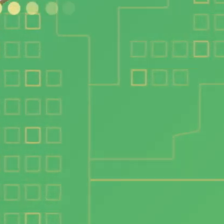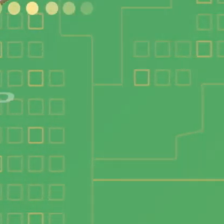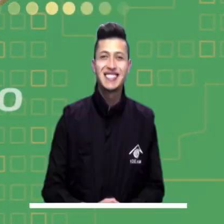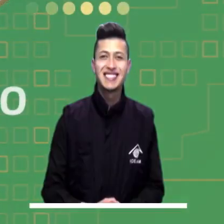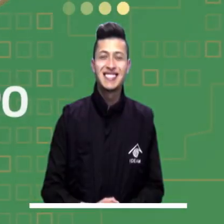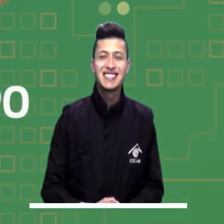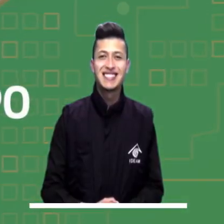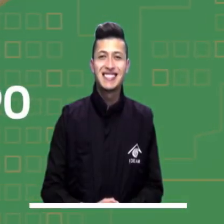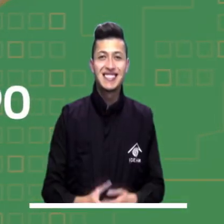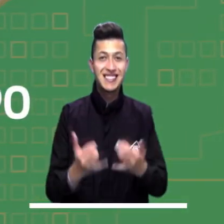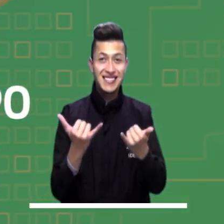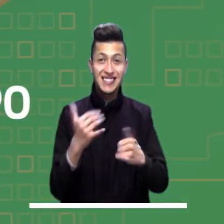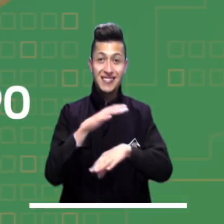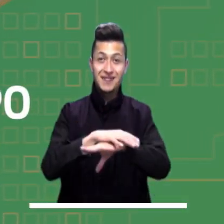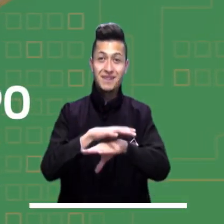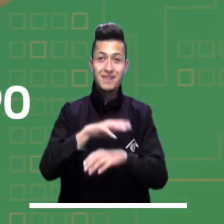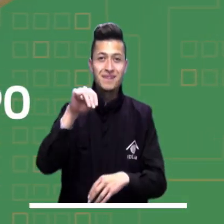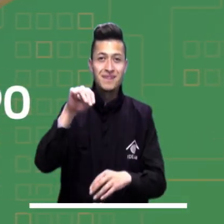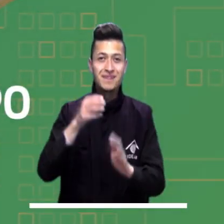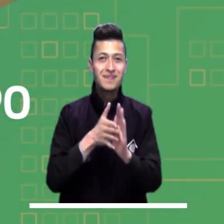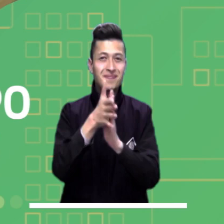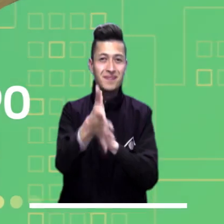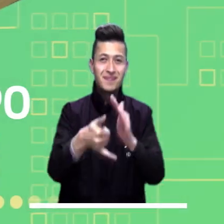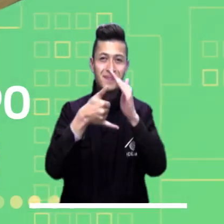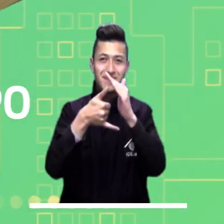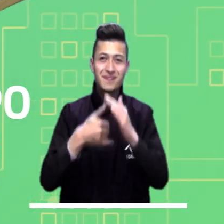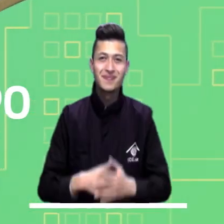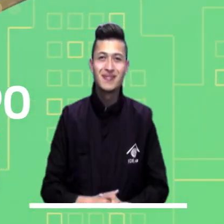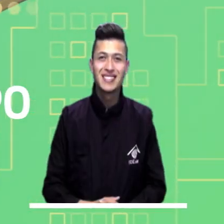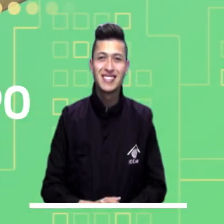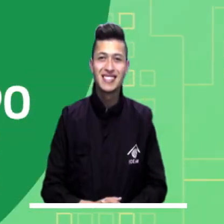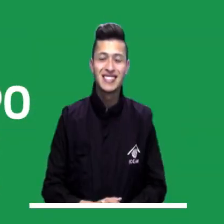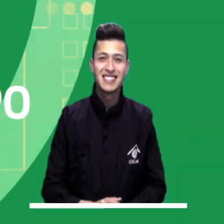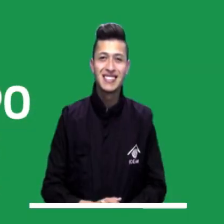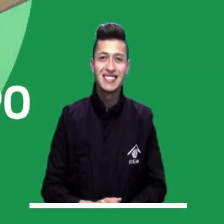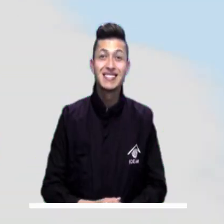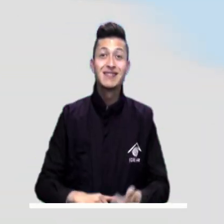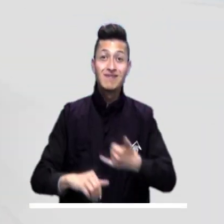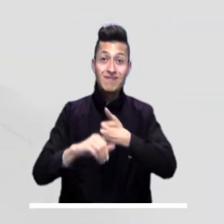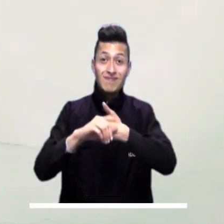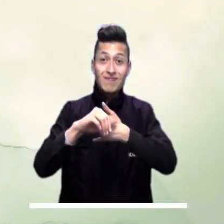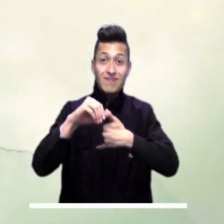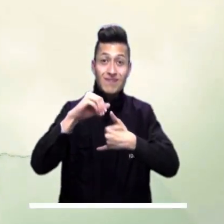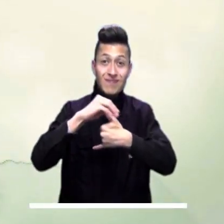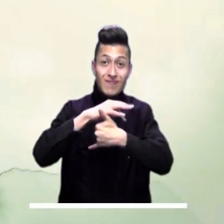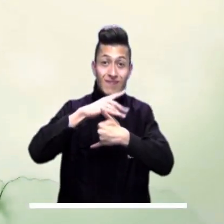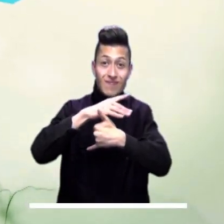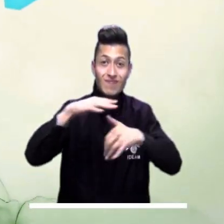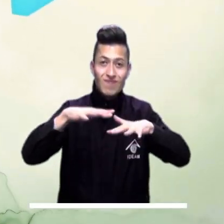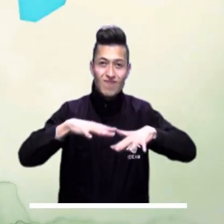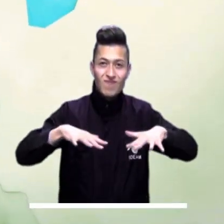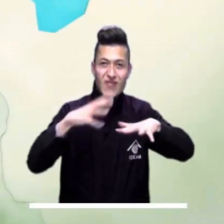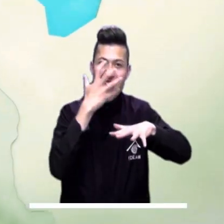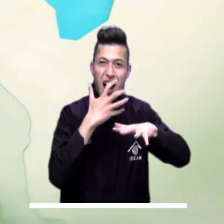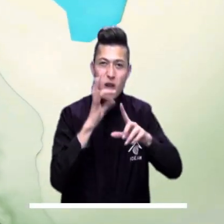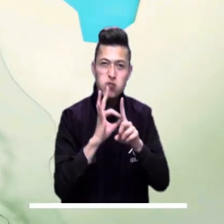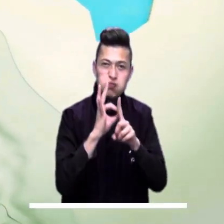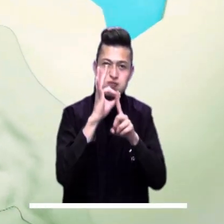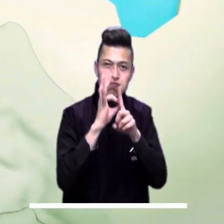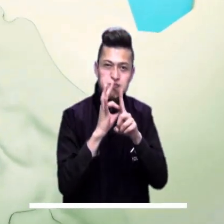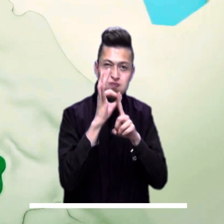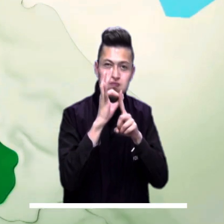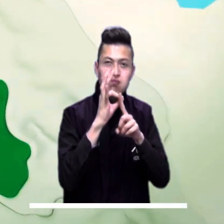Prognóstico del tiempo para la tarde de hoy martes. La región Caribe puede presentar altas temperaturas en diferentes